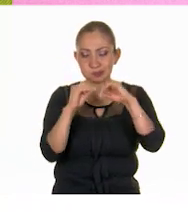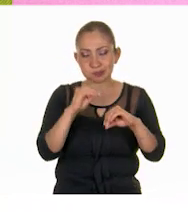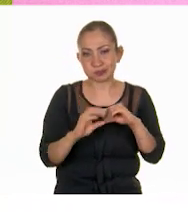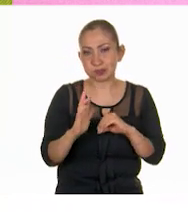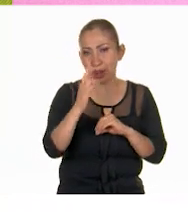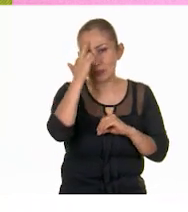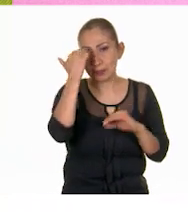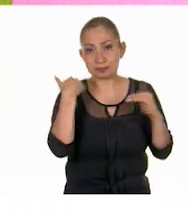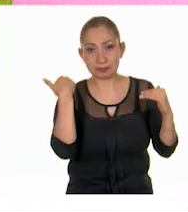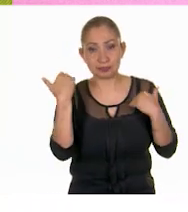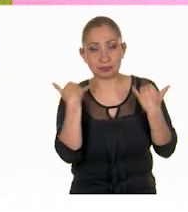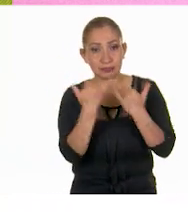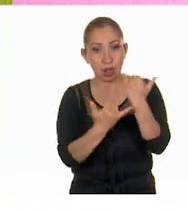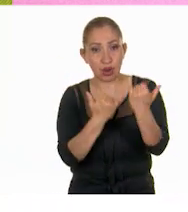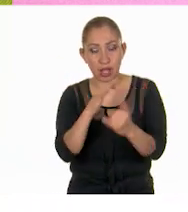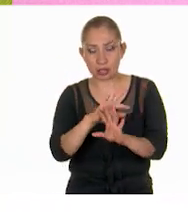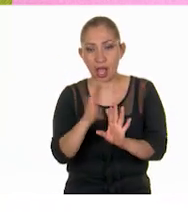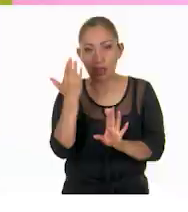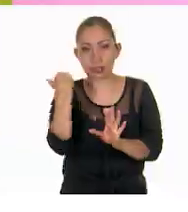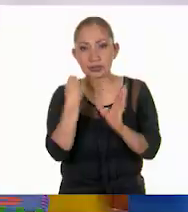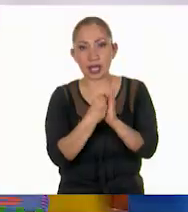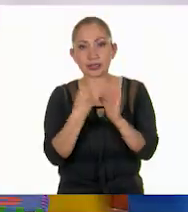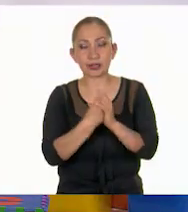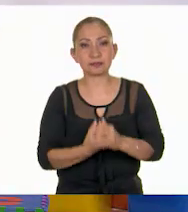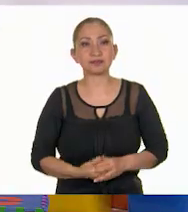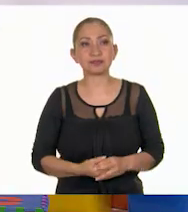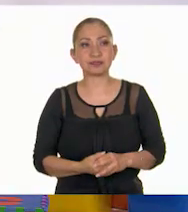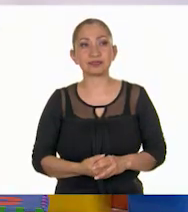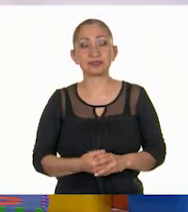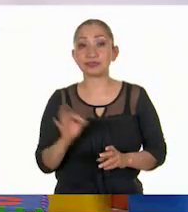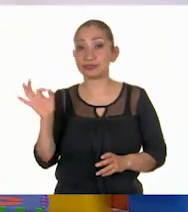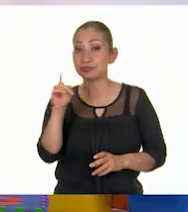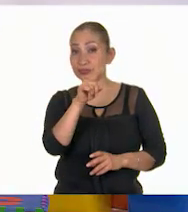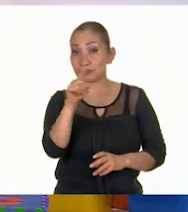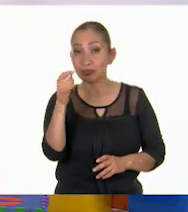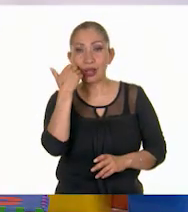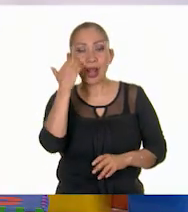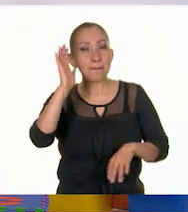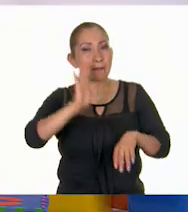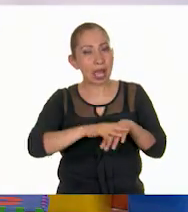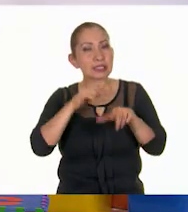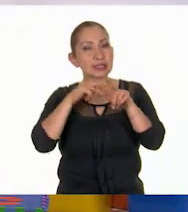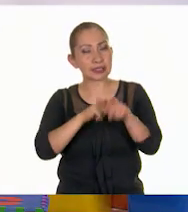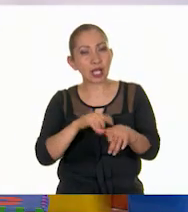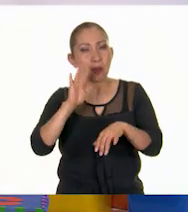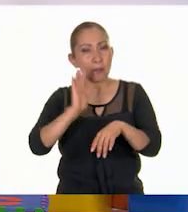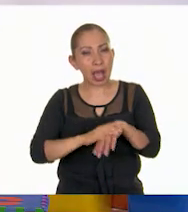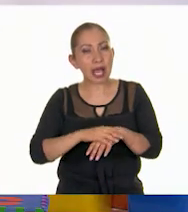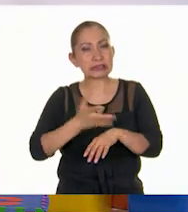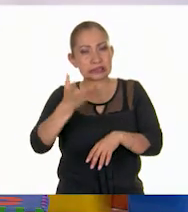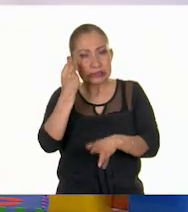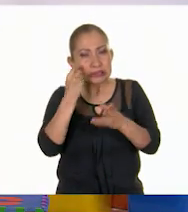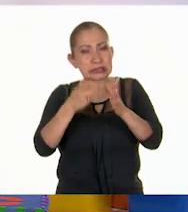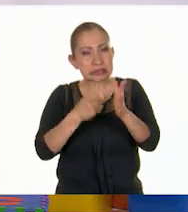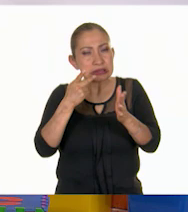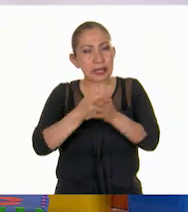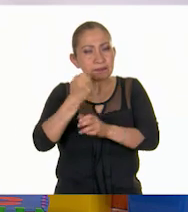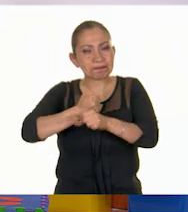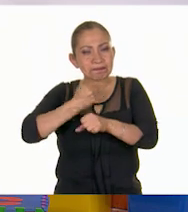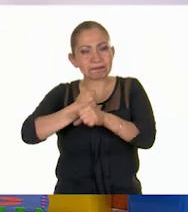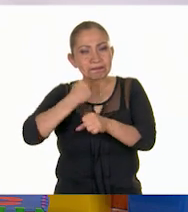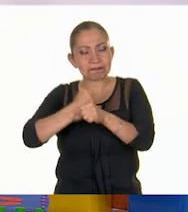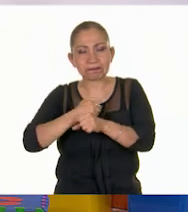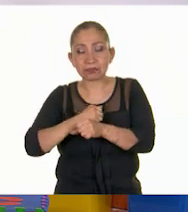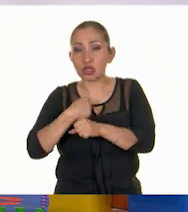Recordamos divirtiéndonos lo que ya habíamos visto en clases pasadas. Si ustedes quieren aún seguir reforzando estos conocimientos,